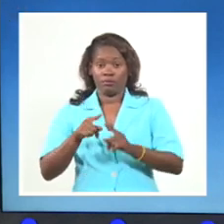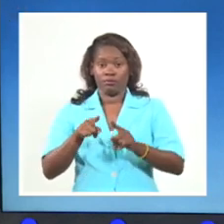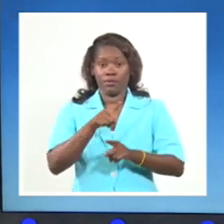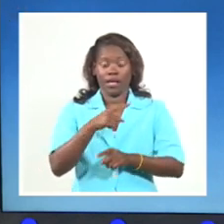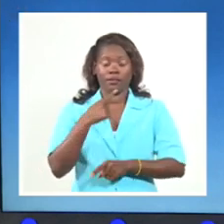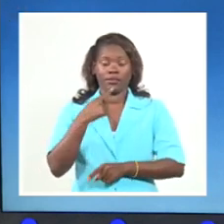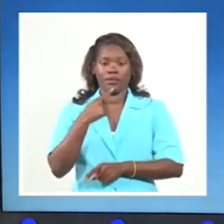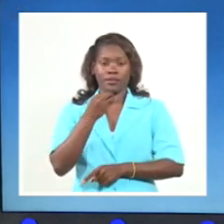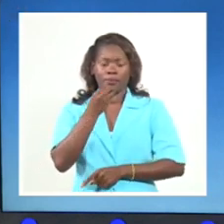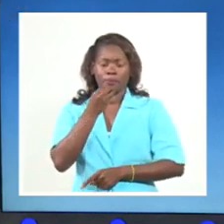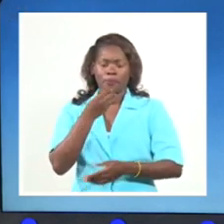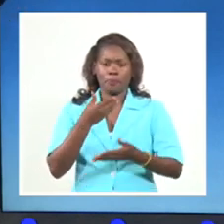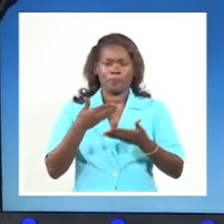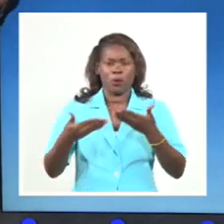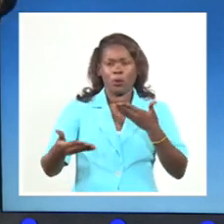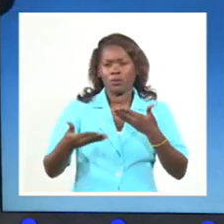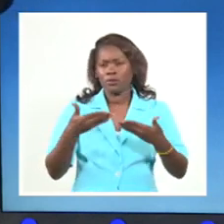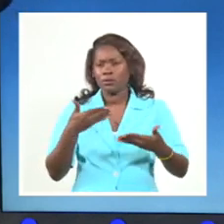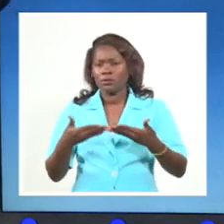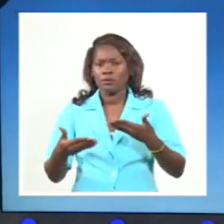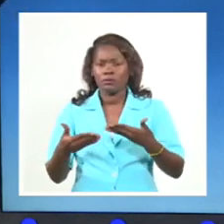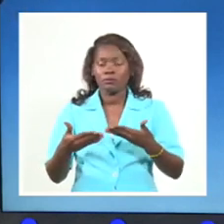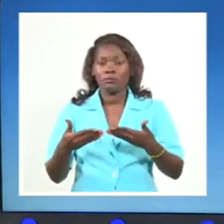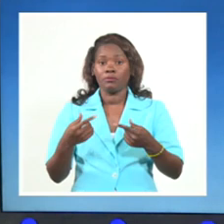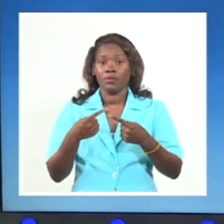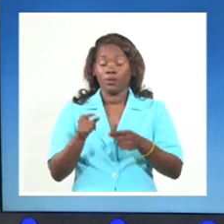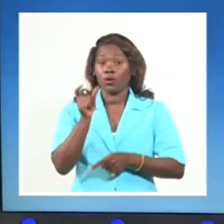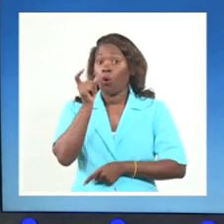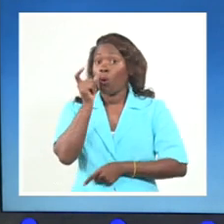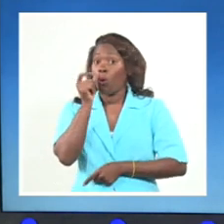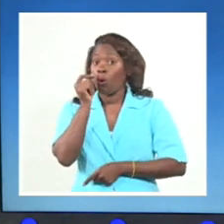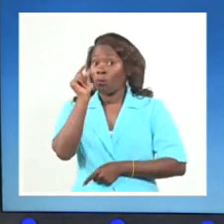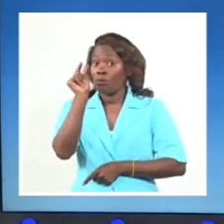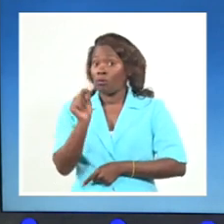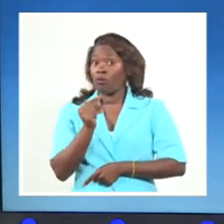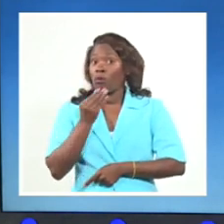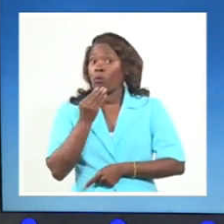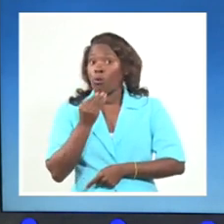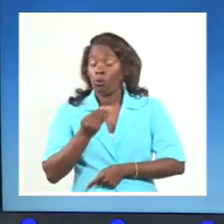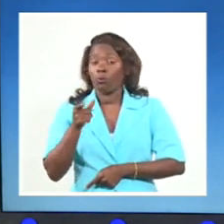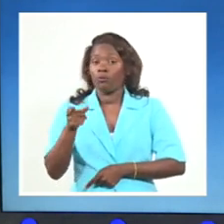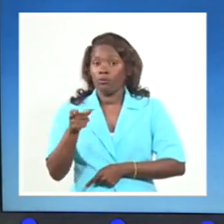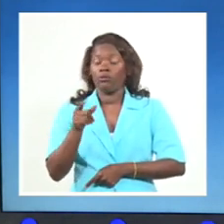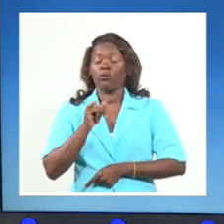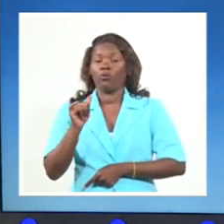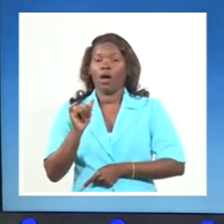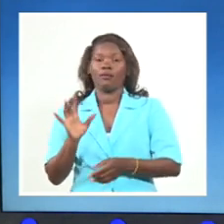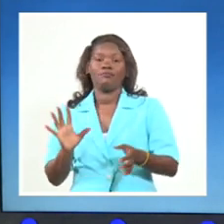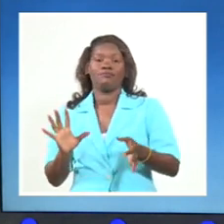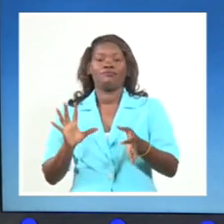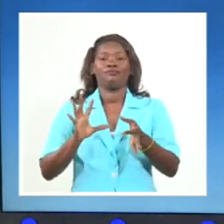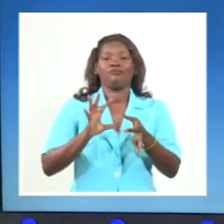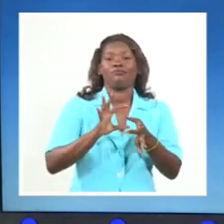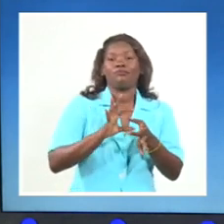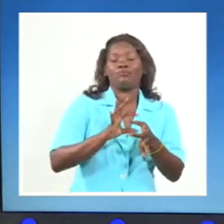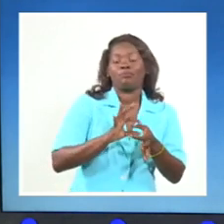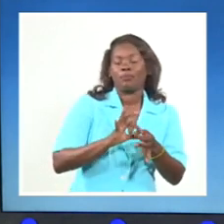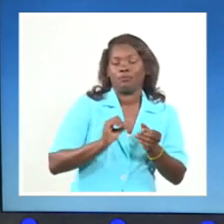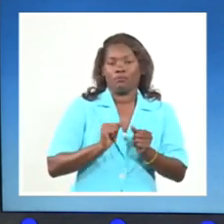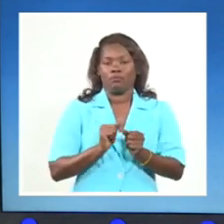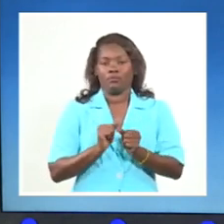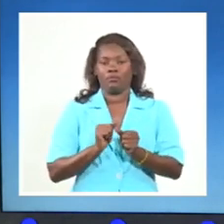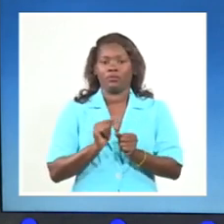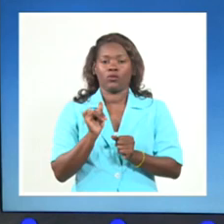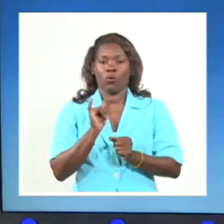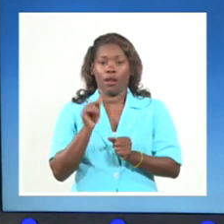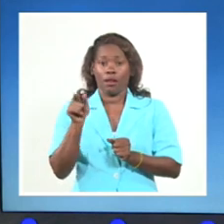ya. De mi experiencia con aquel joven que ustedes conocieron que la supo utilizar de forma muy, vamos a